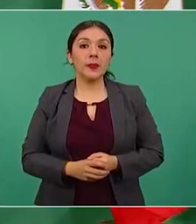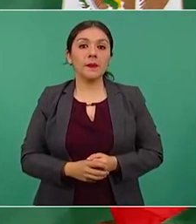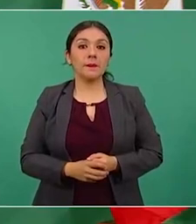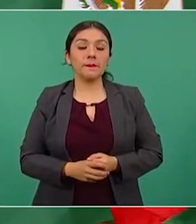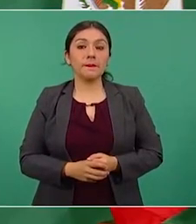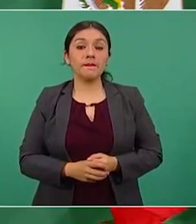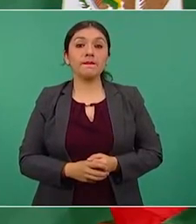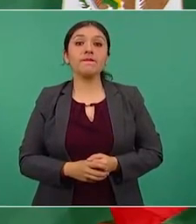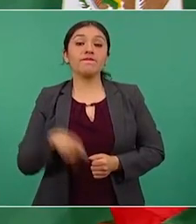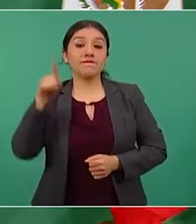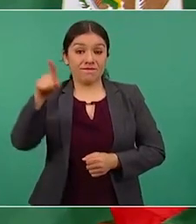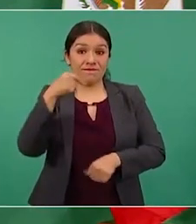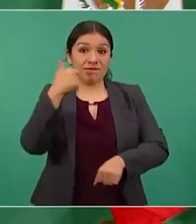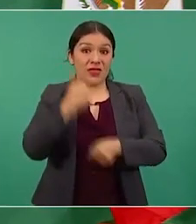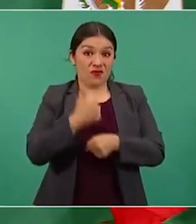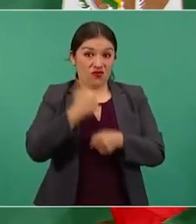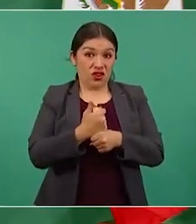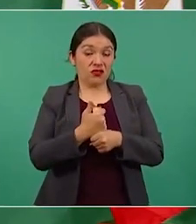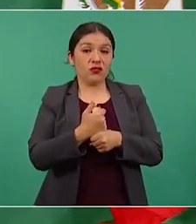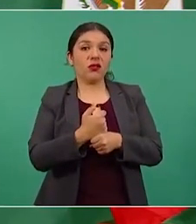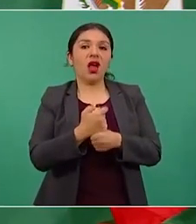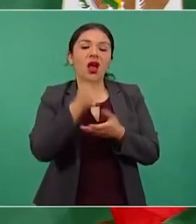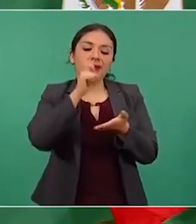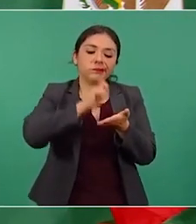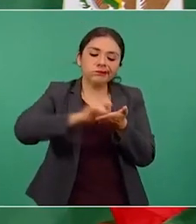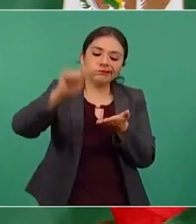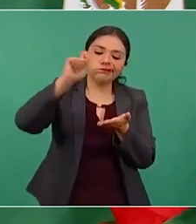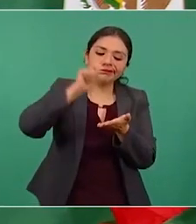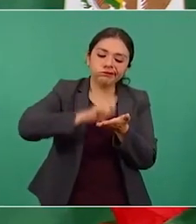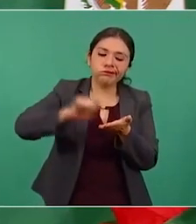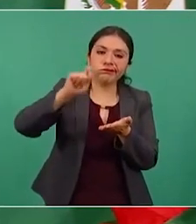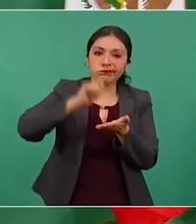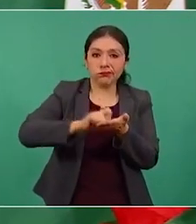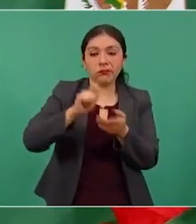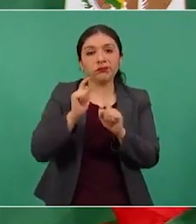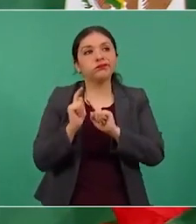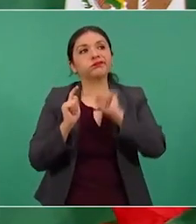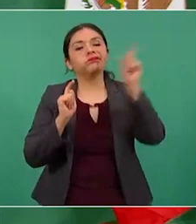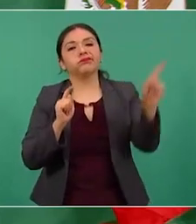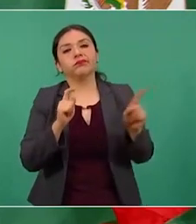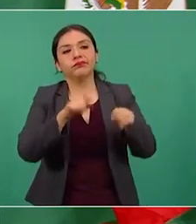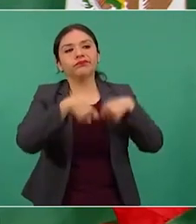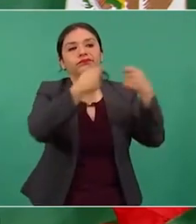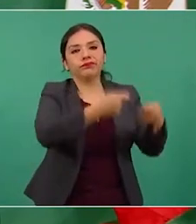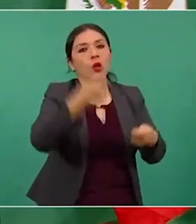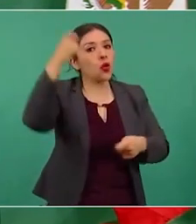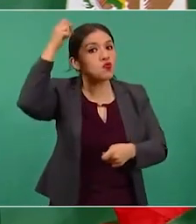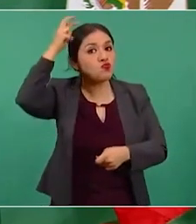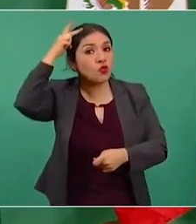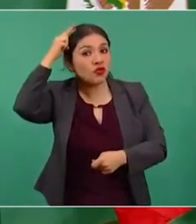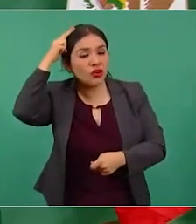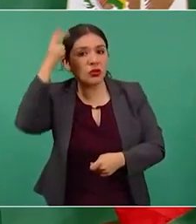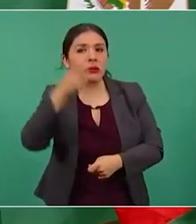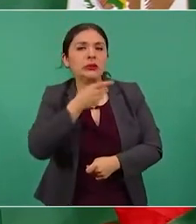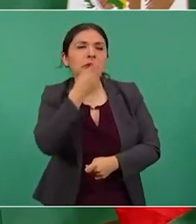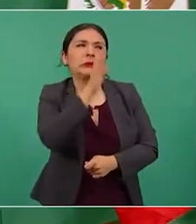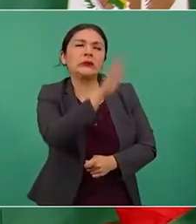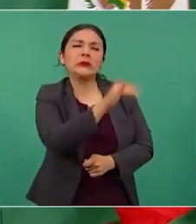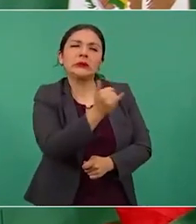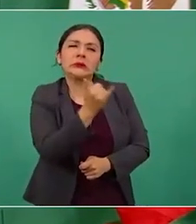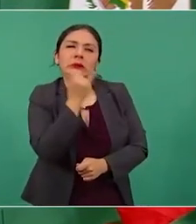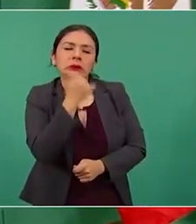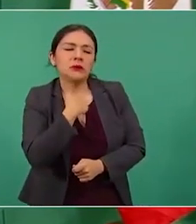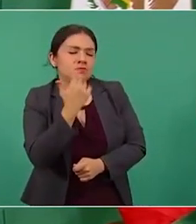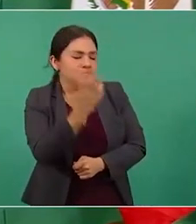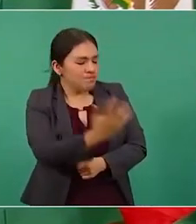Le escribe a Porfirio Díaz y le dice estamos muy apenados con